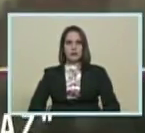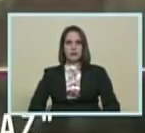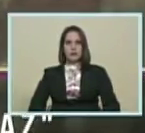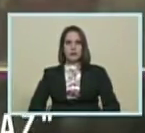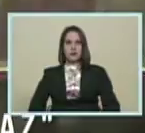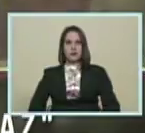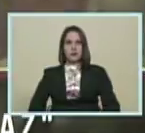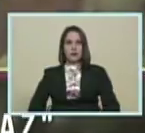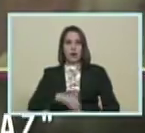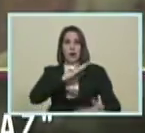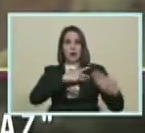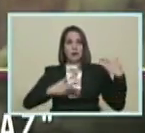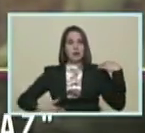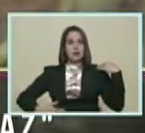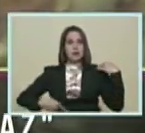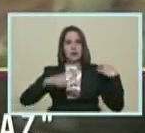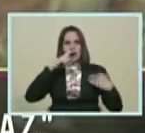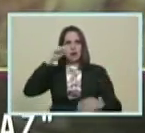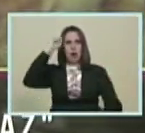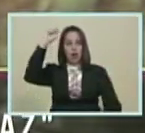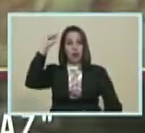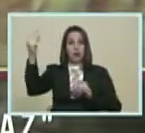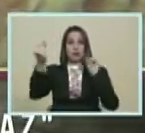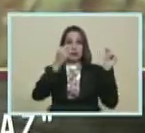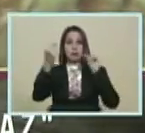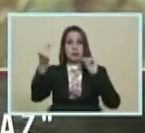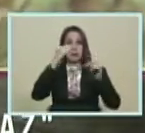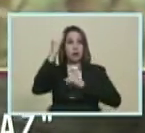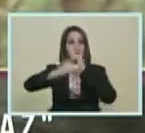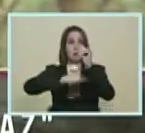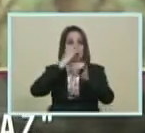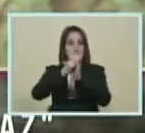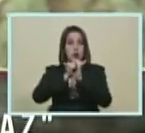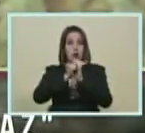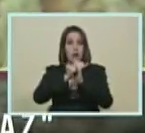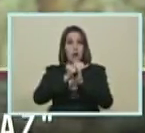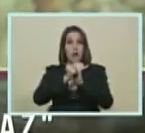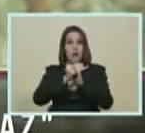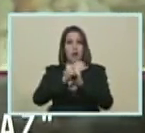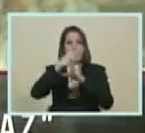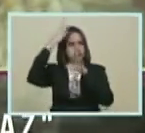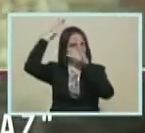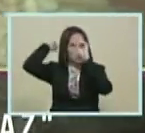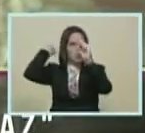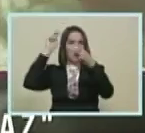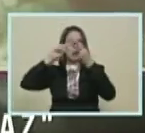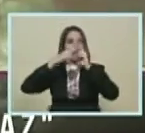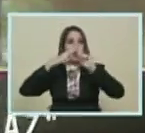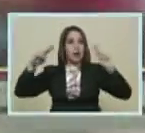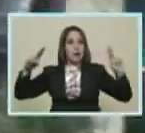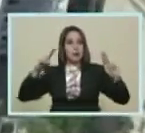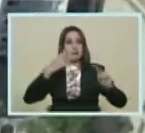Presidente Nicolás Maduro En jornada De diálogo Internacional Por una nueva Diplomacia De paz